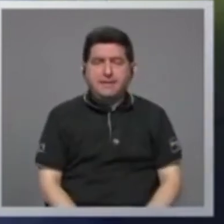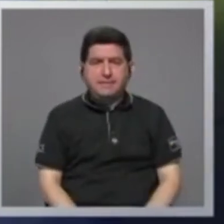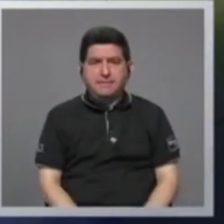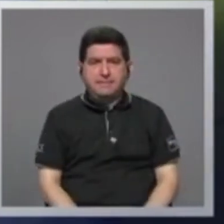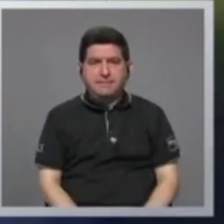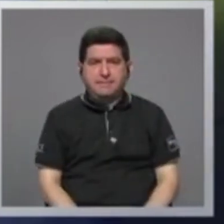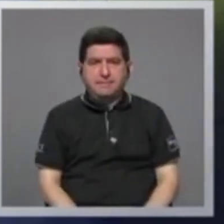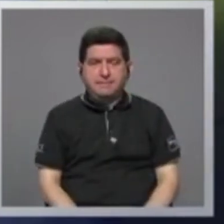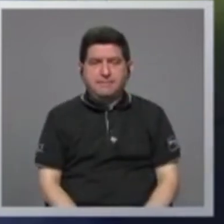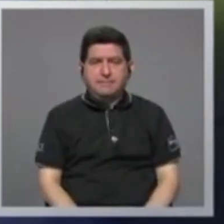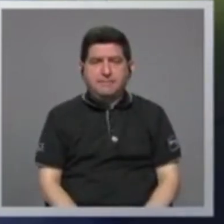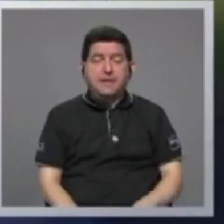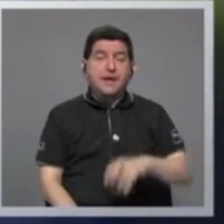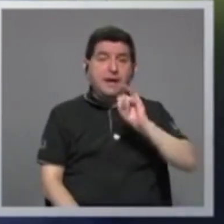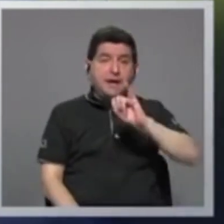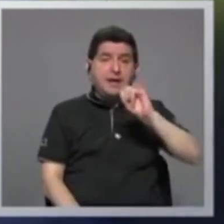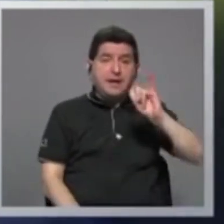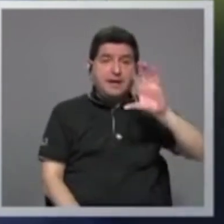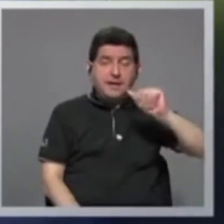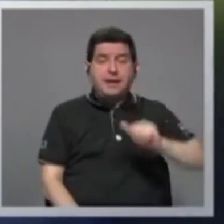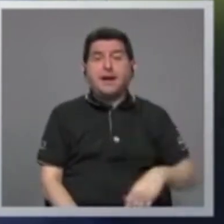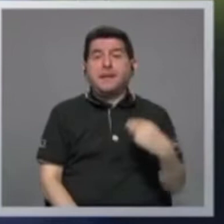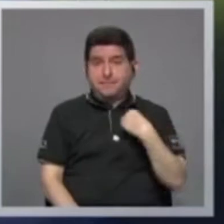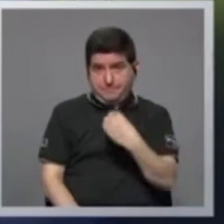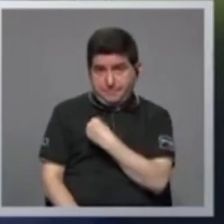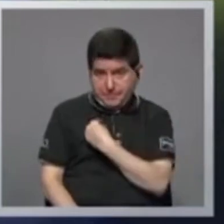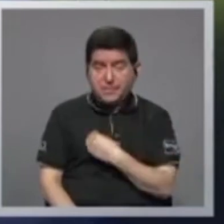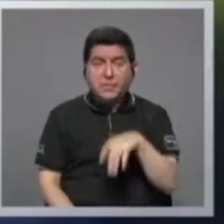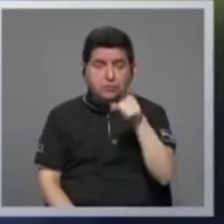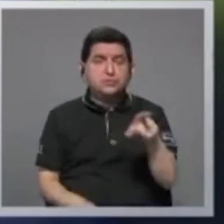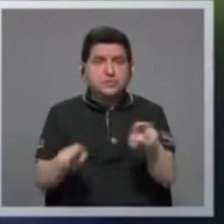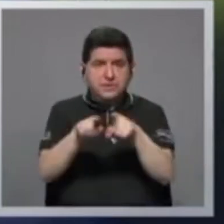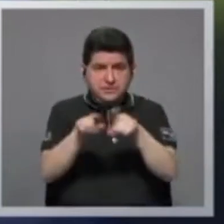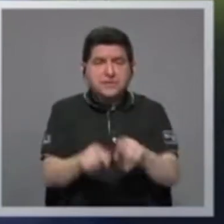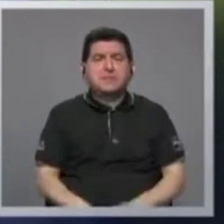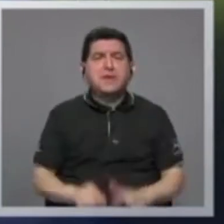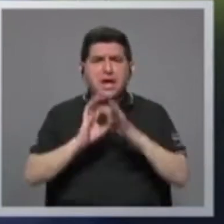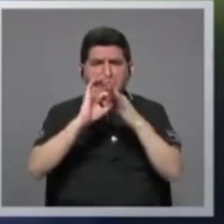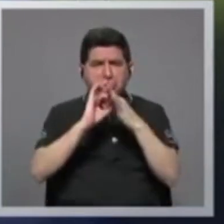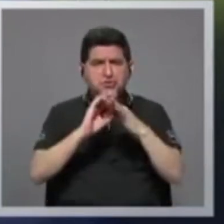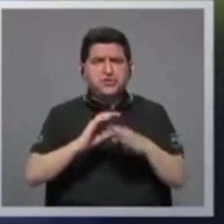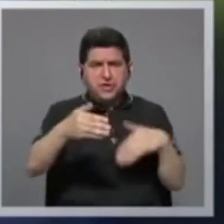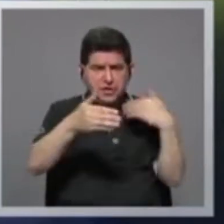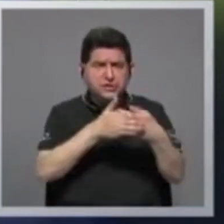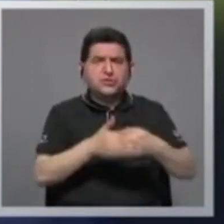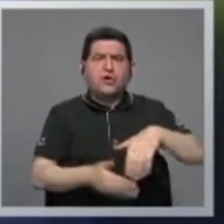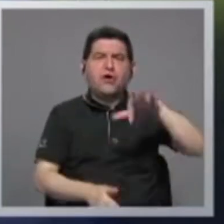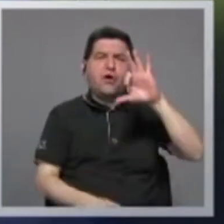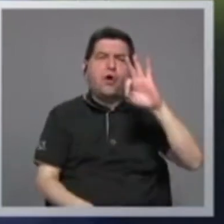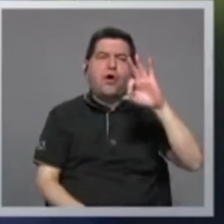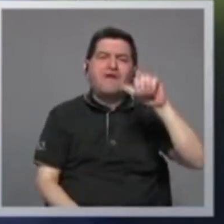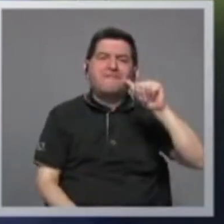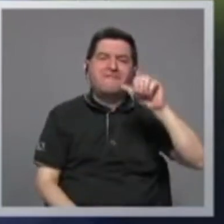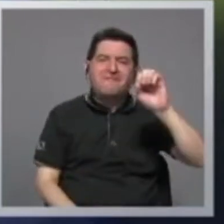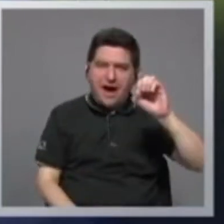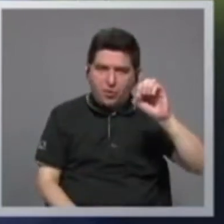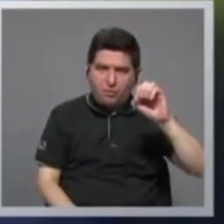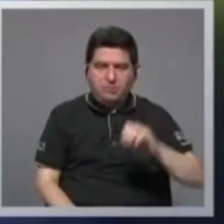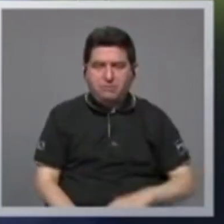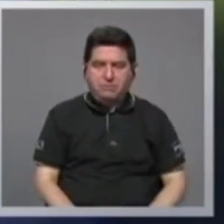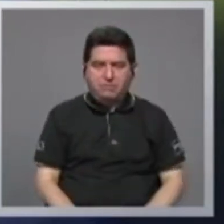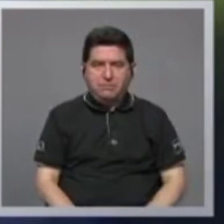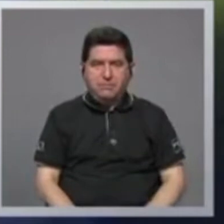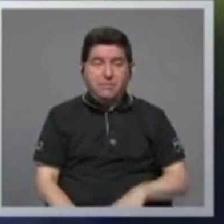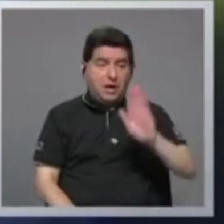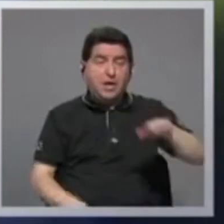cual el IICA es parte, me imagino que ustedes tienen unas relaciones muy cercanas con la FAO que desde